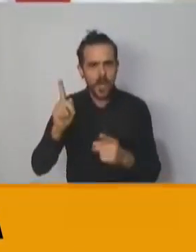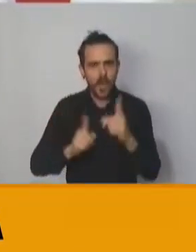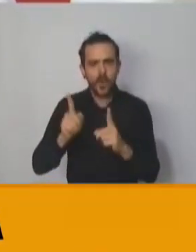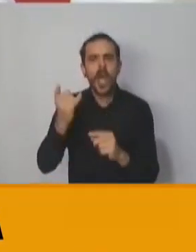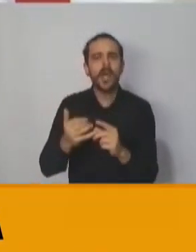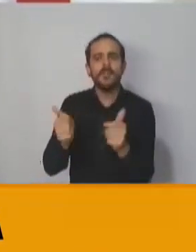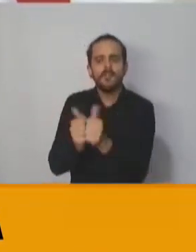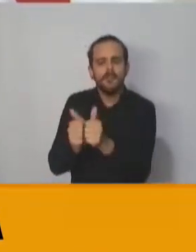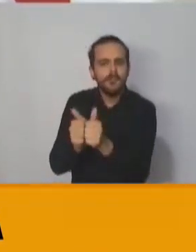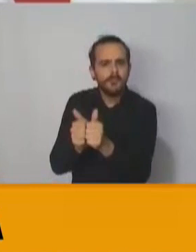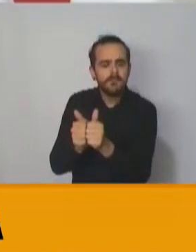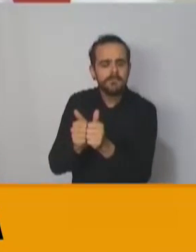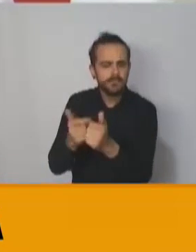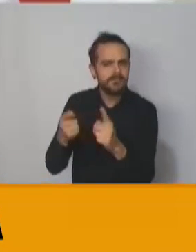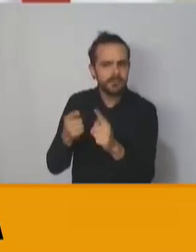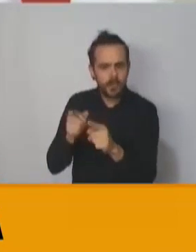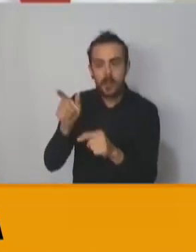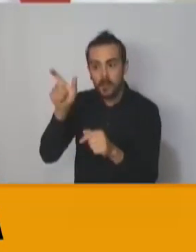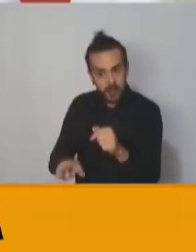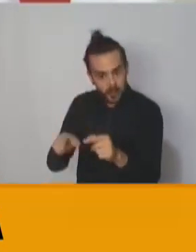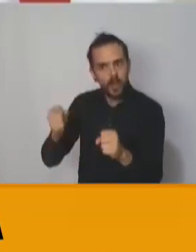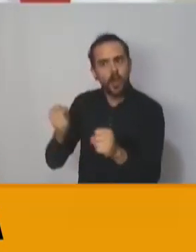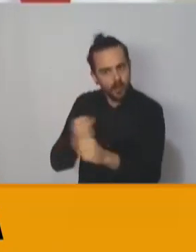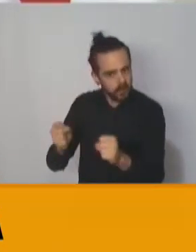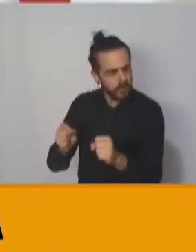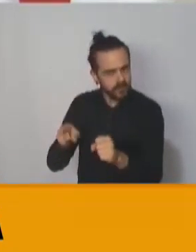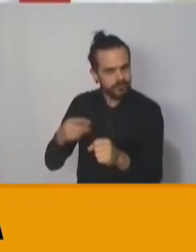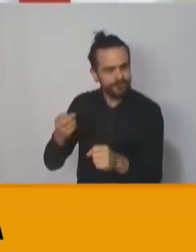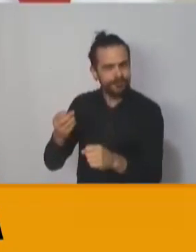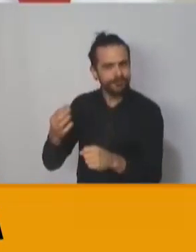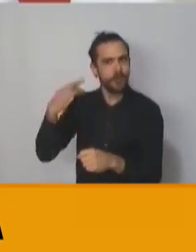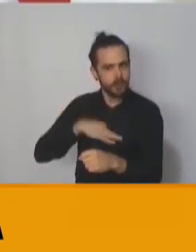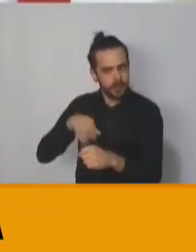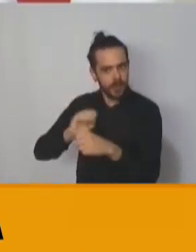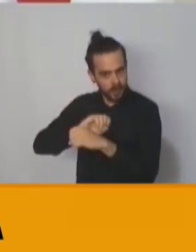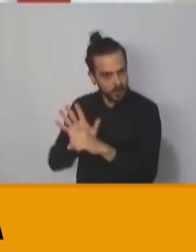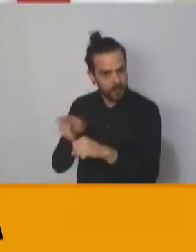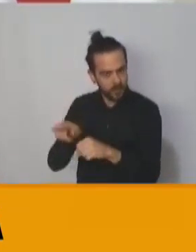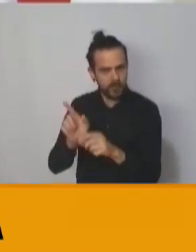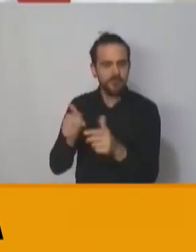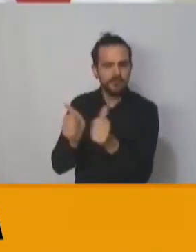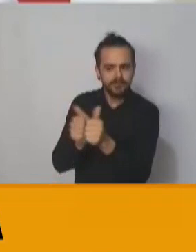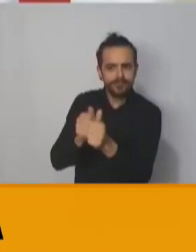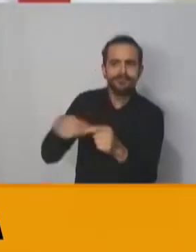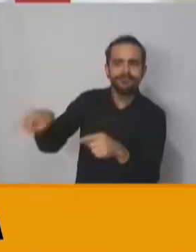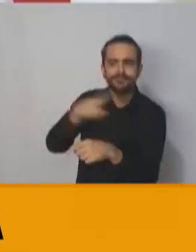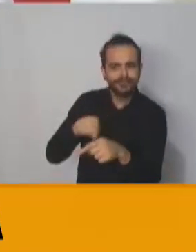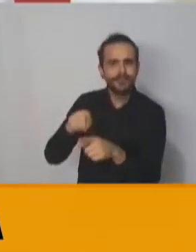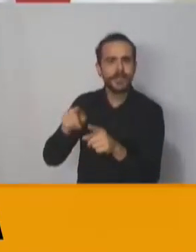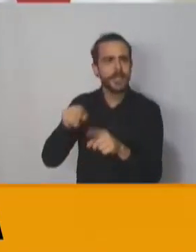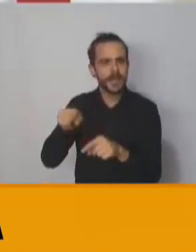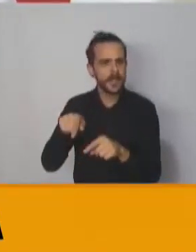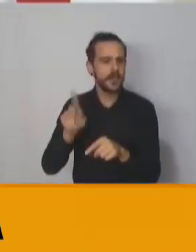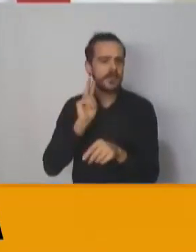de los casos confirmados. Estas personas hasta el momento son la mayoría, bueno, son